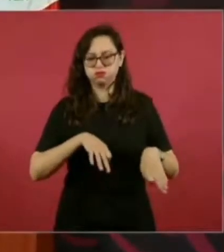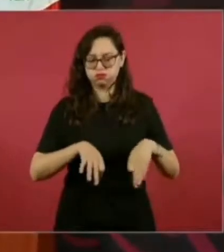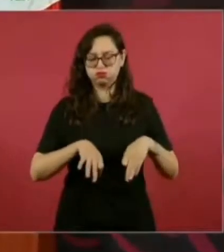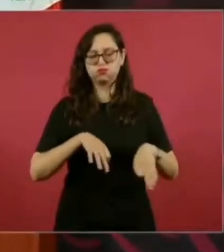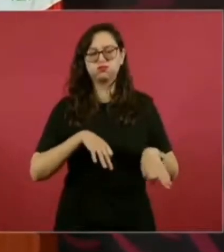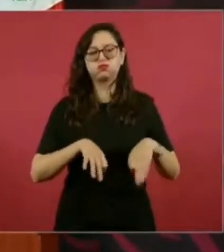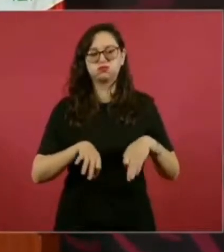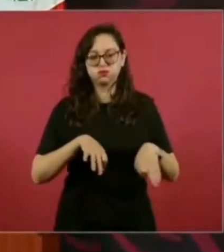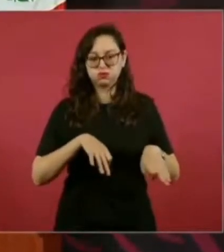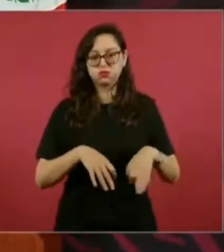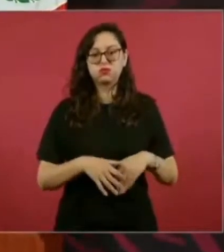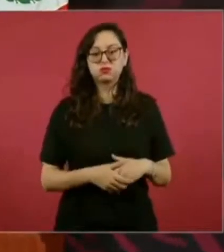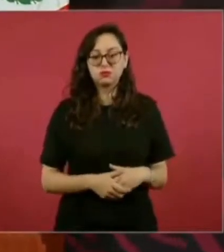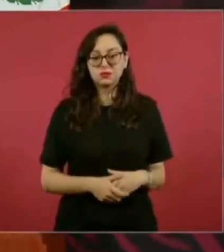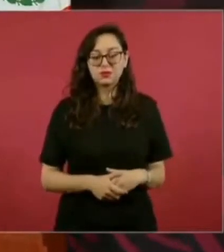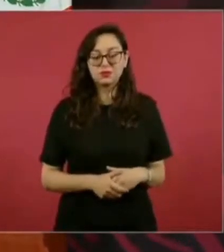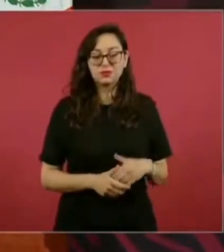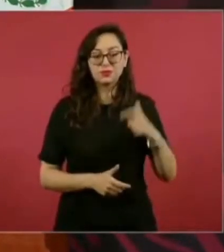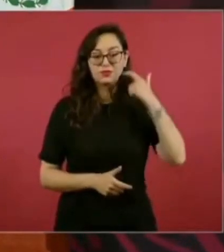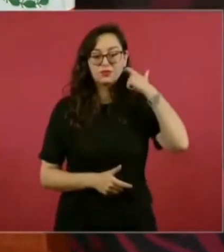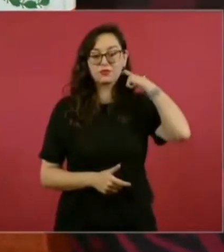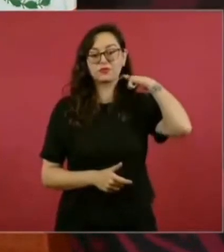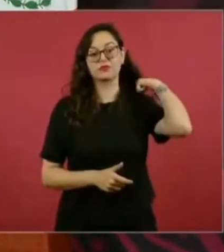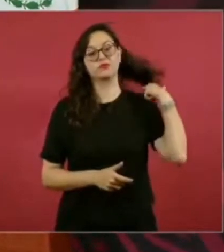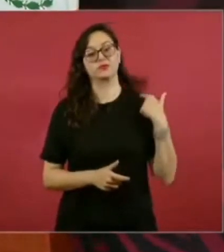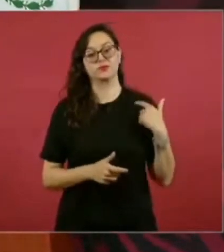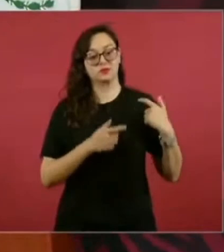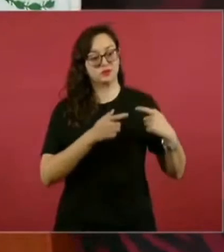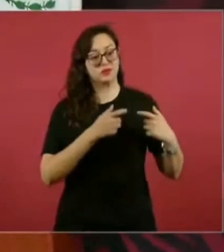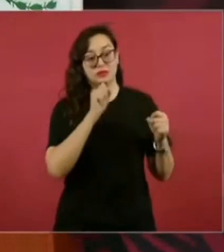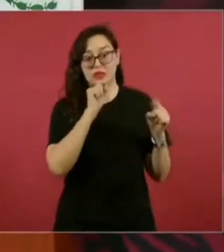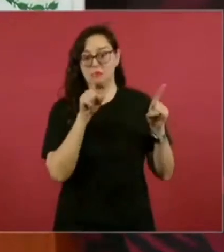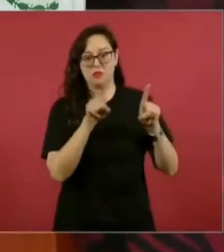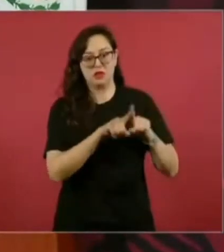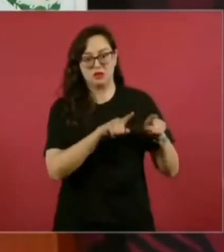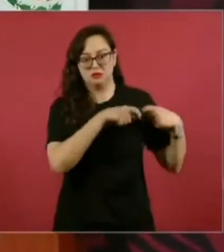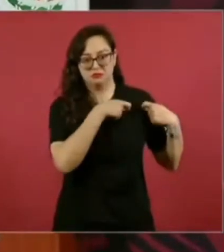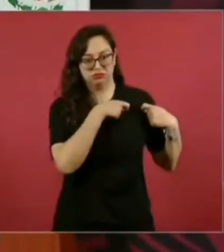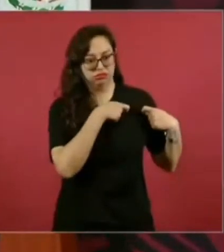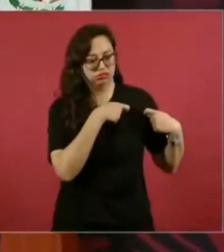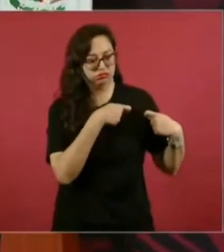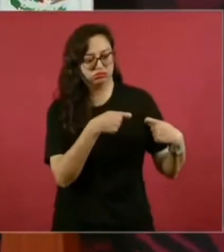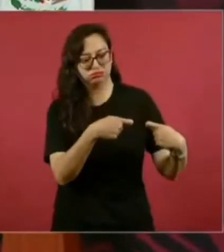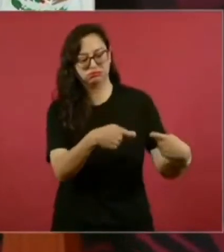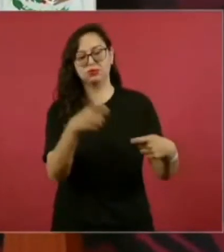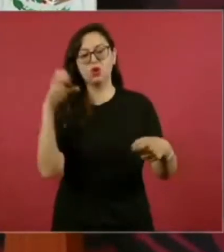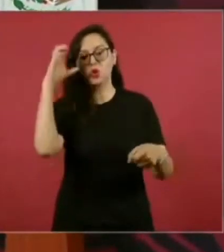una gran herencia cultural,